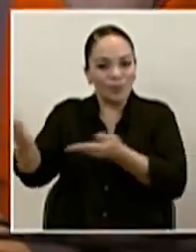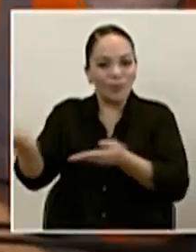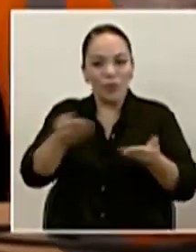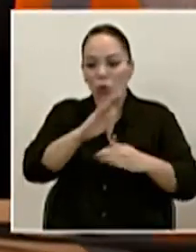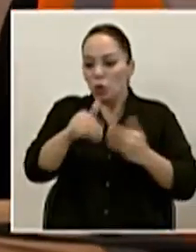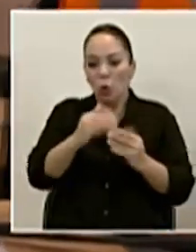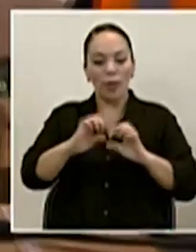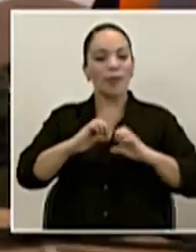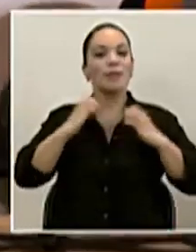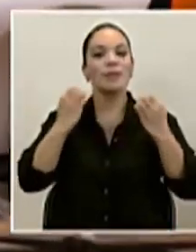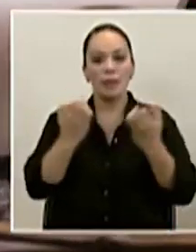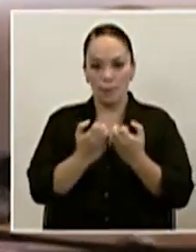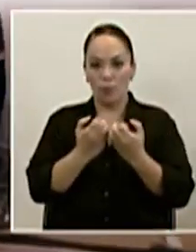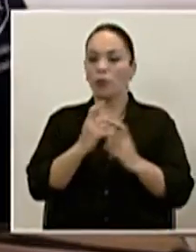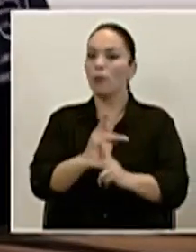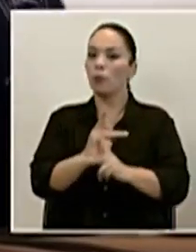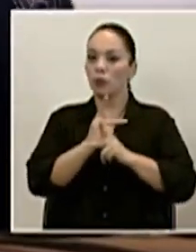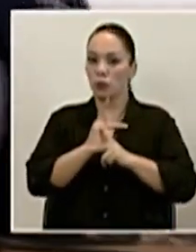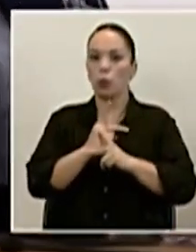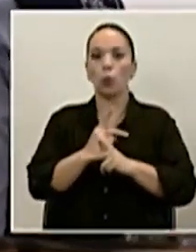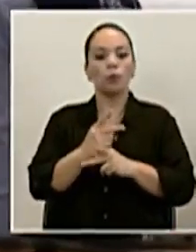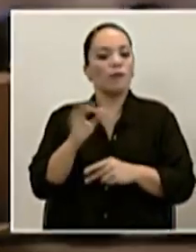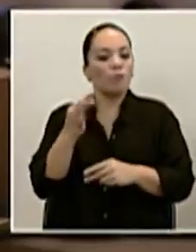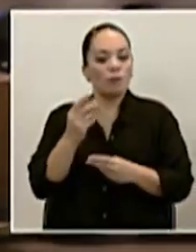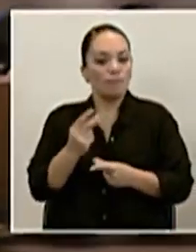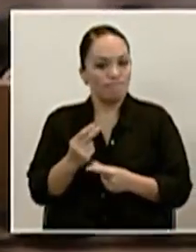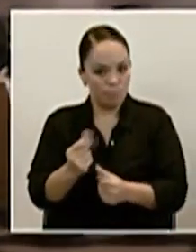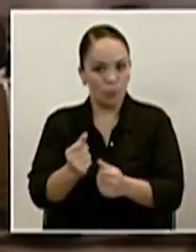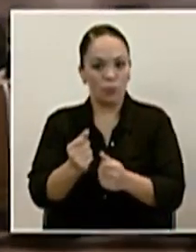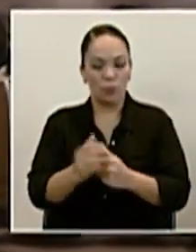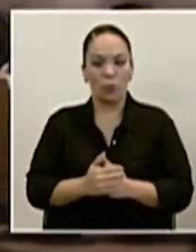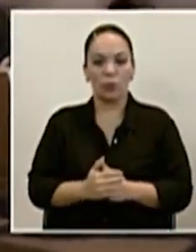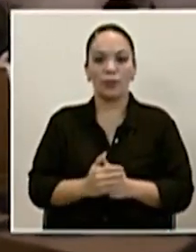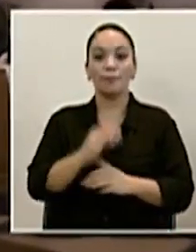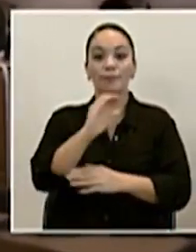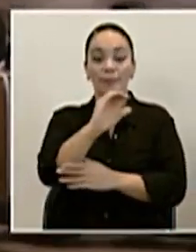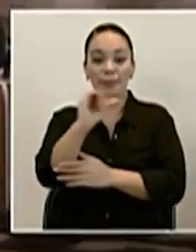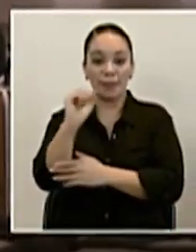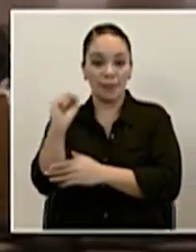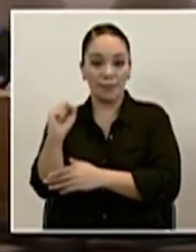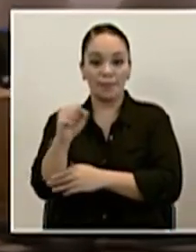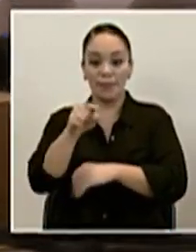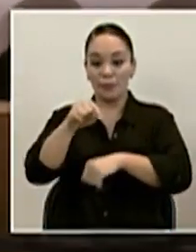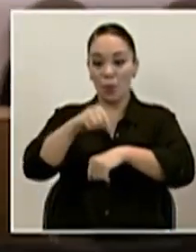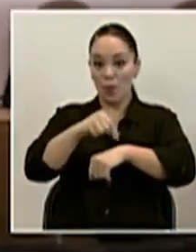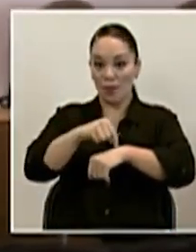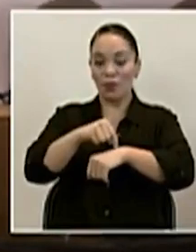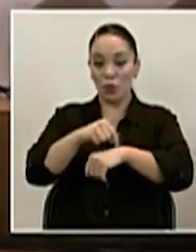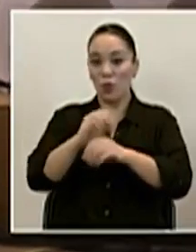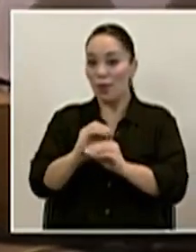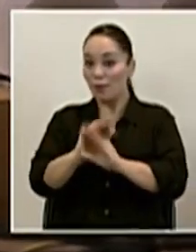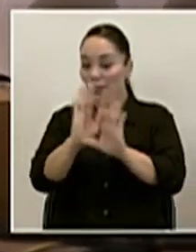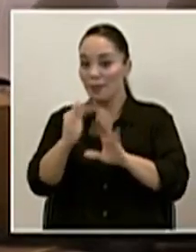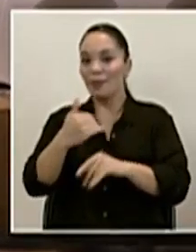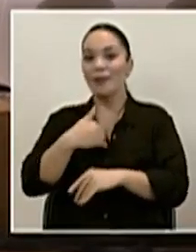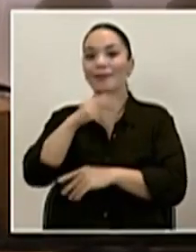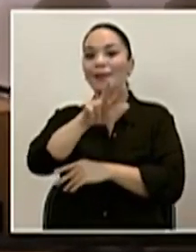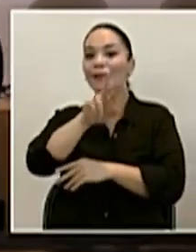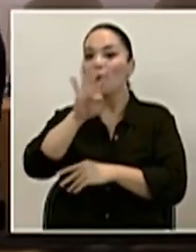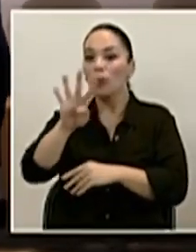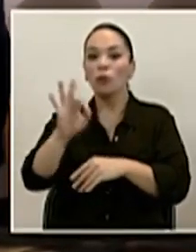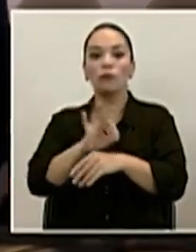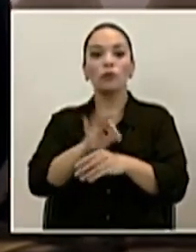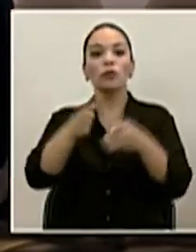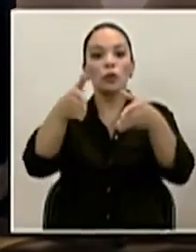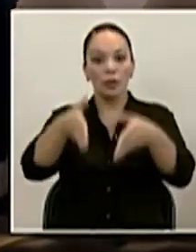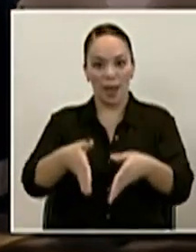de protección personal de una manera expedita. La caja a esa hora de la mañana ya tenía 34 funcionarios de